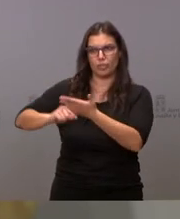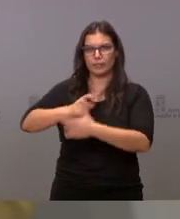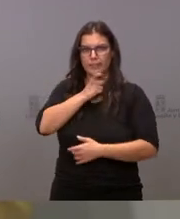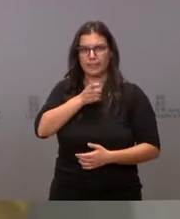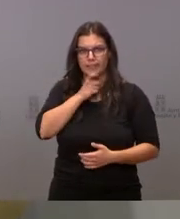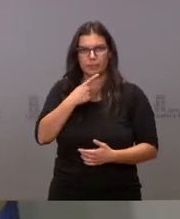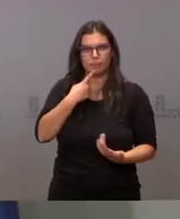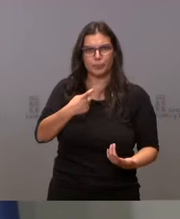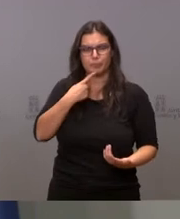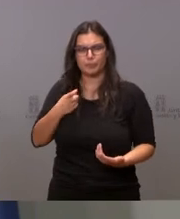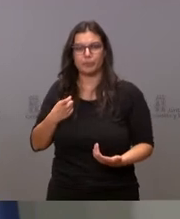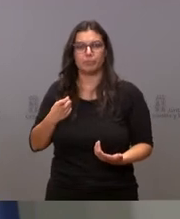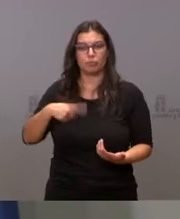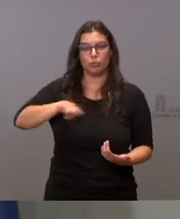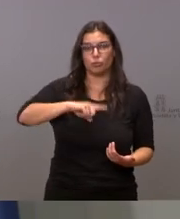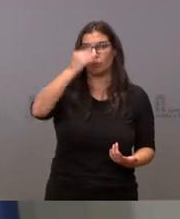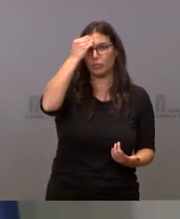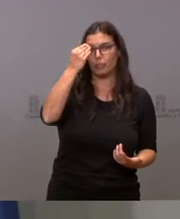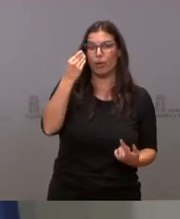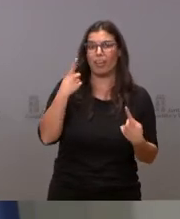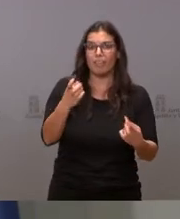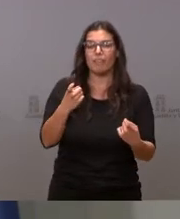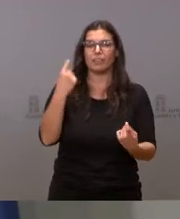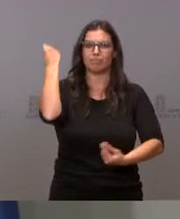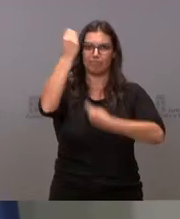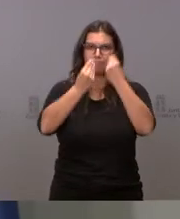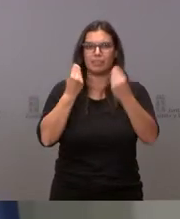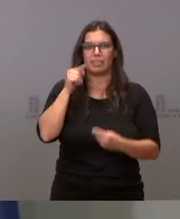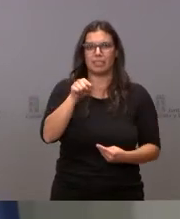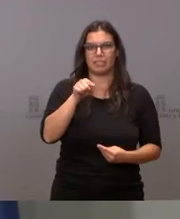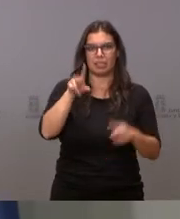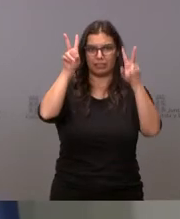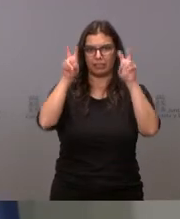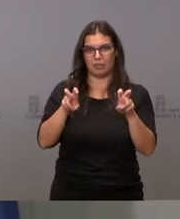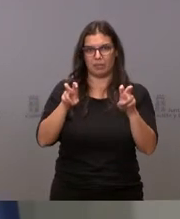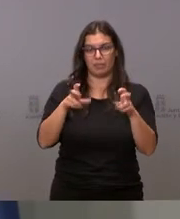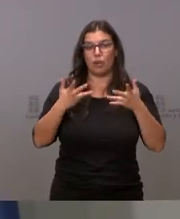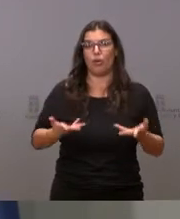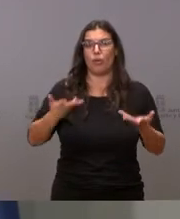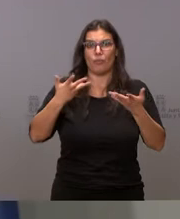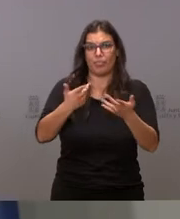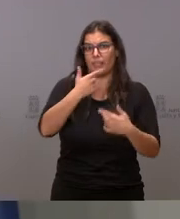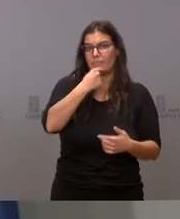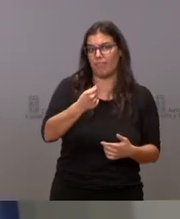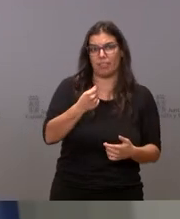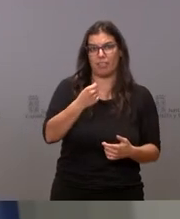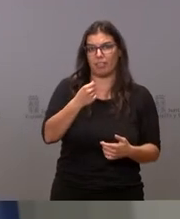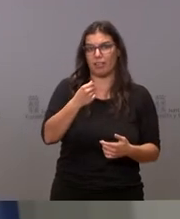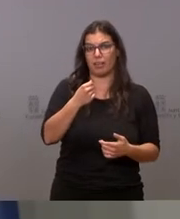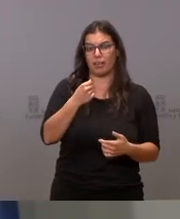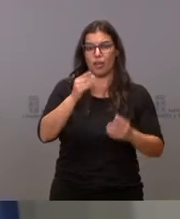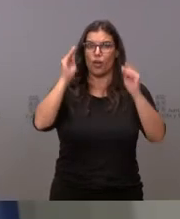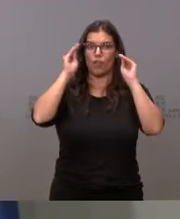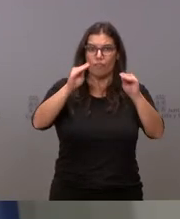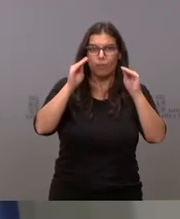Y creemos que es necesario reflexionar sobre este asunto, facilitar aún más la formación